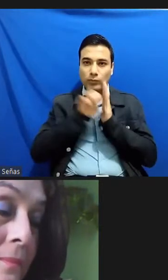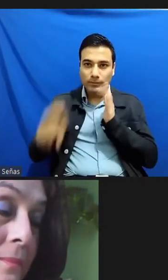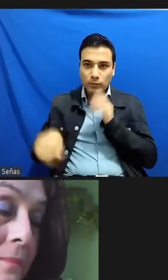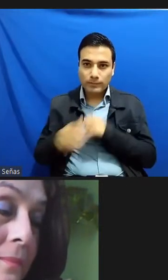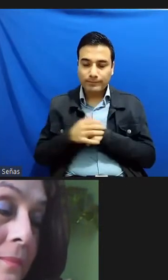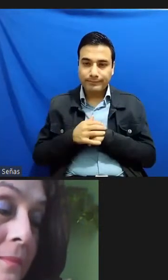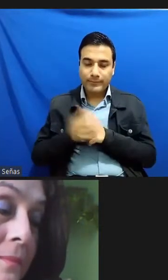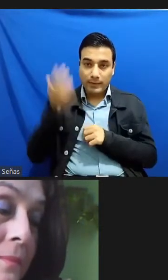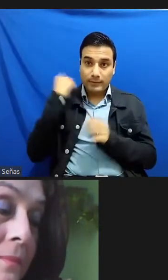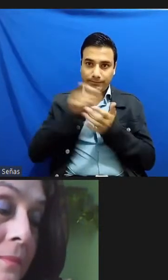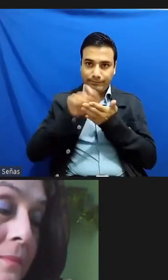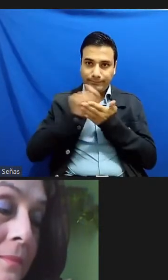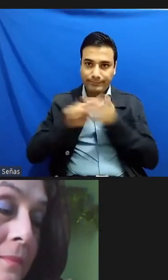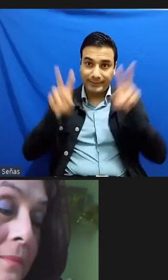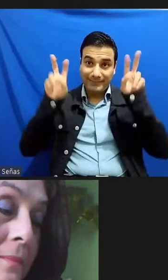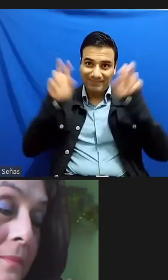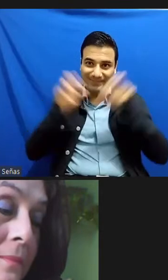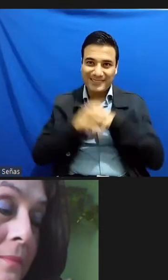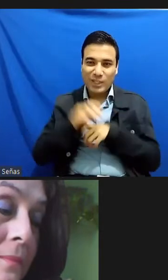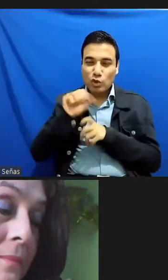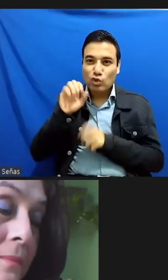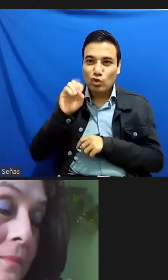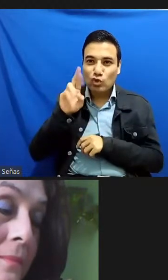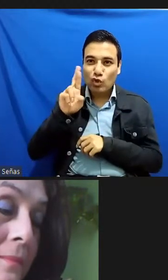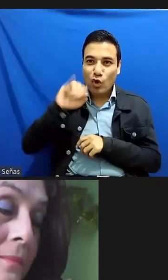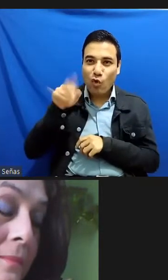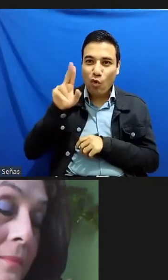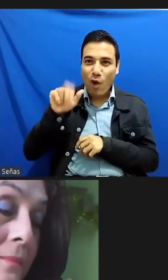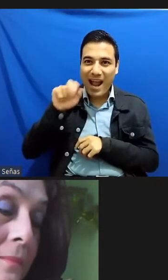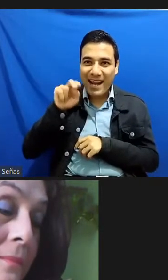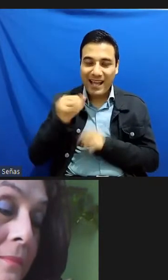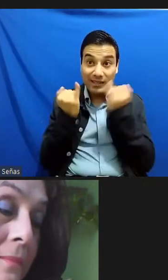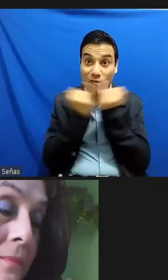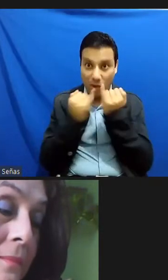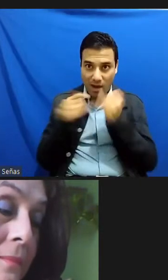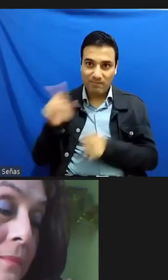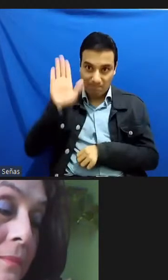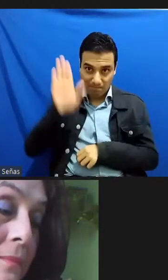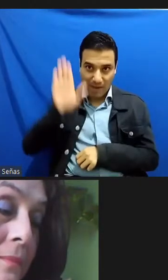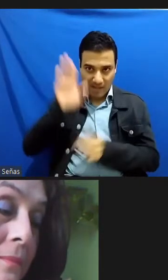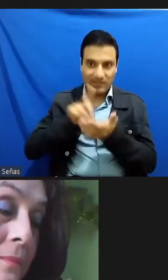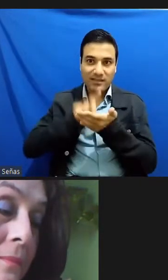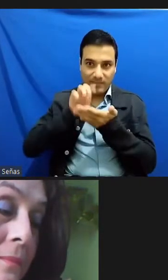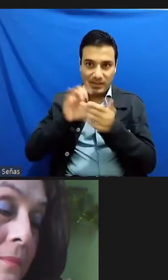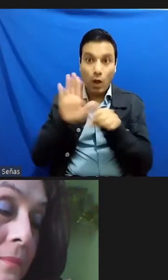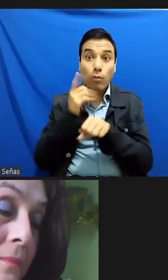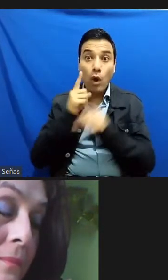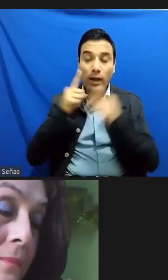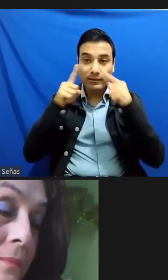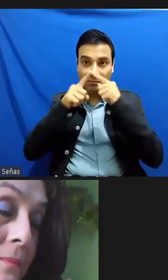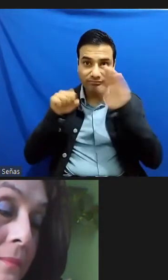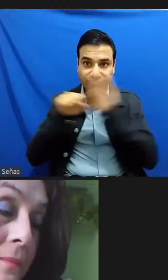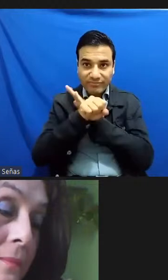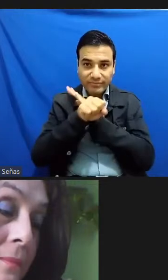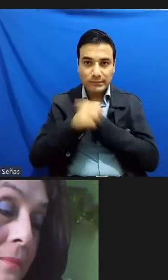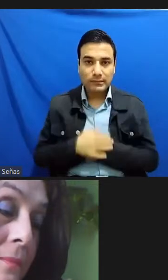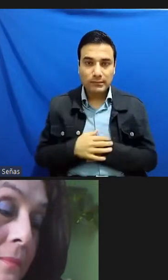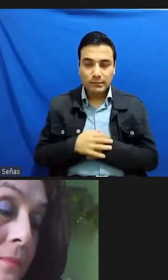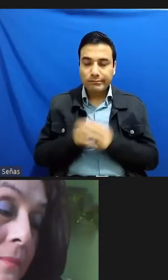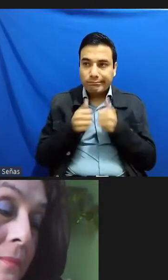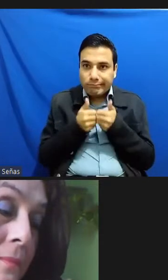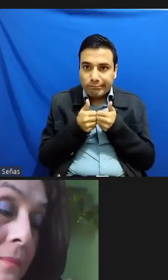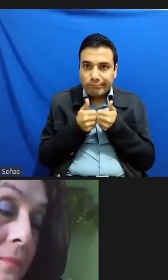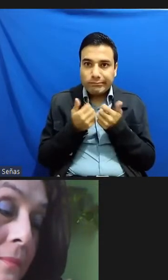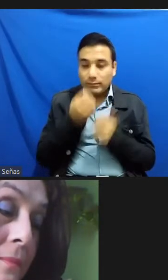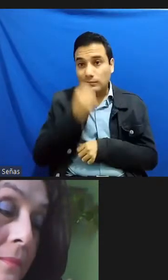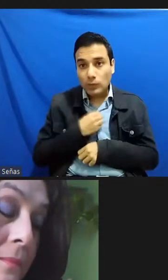una minusválida encerrada obligatoria haciendo clausura ¿no? siendo monja de clausura para poder escribir